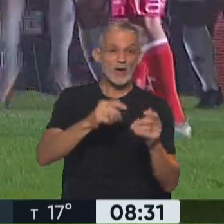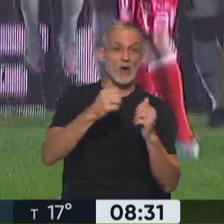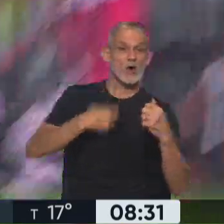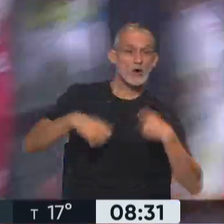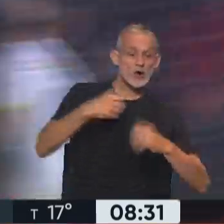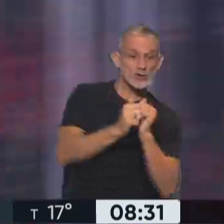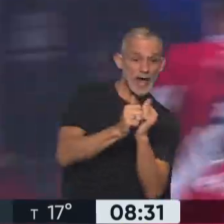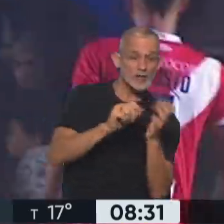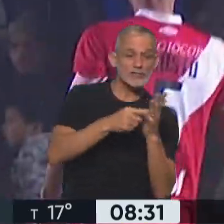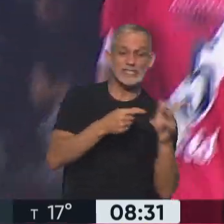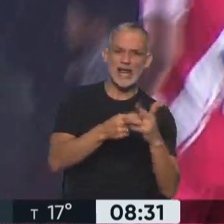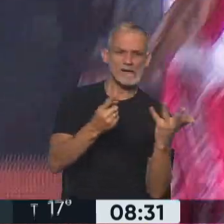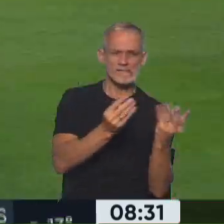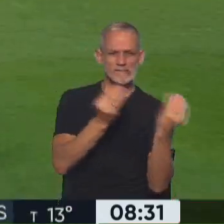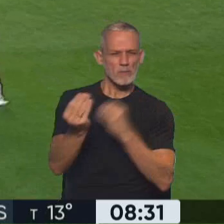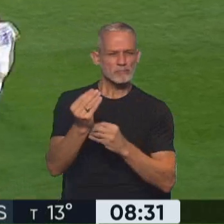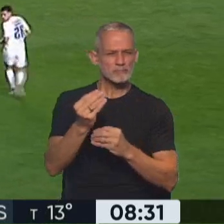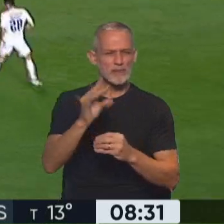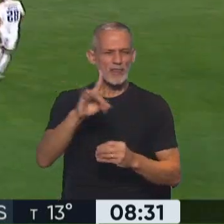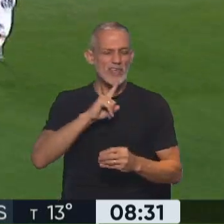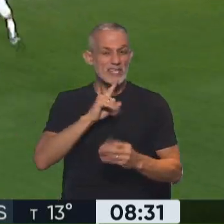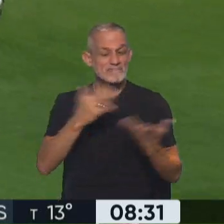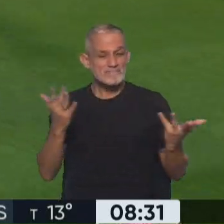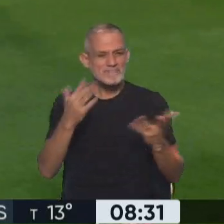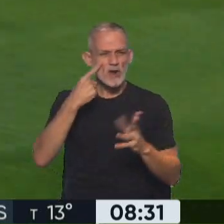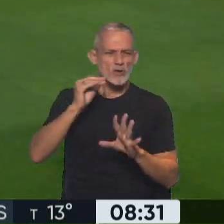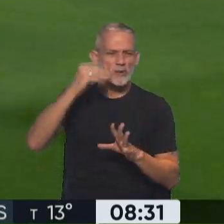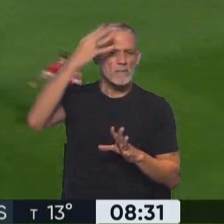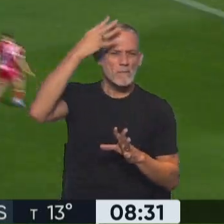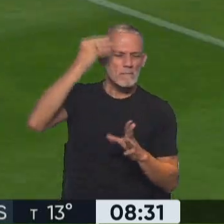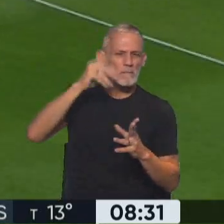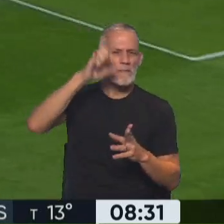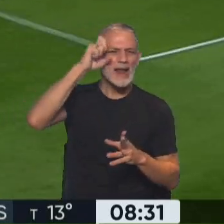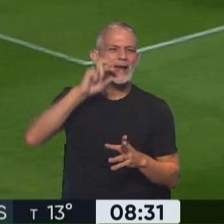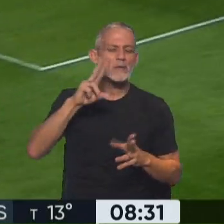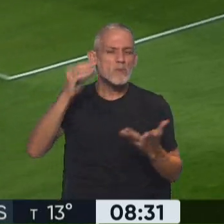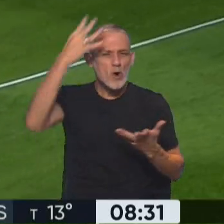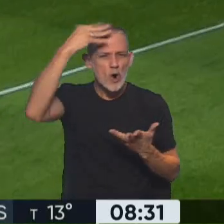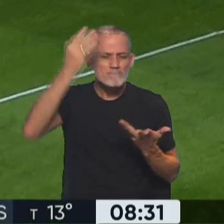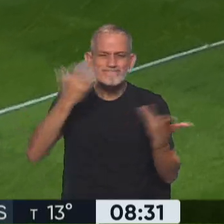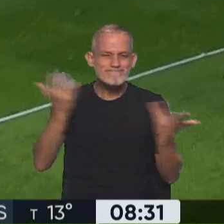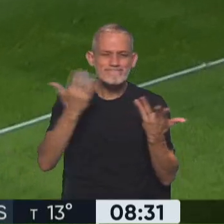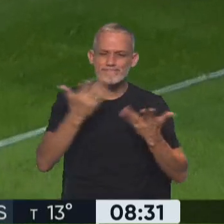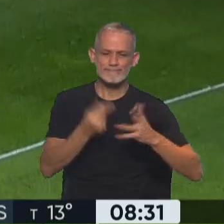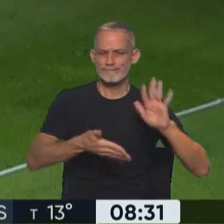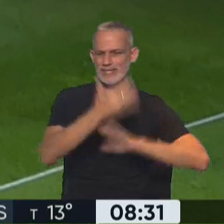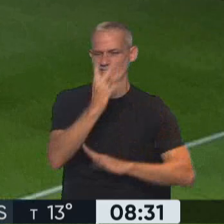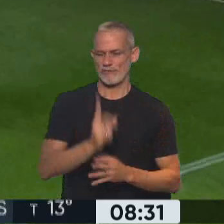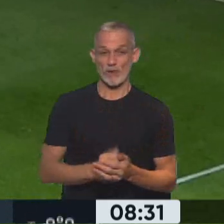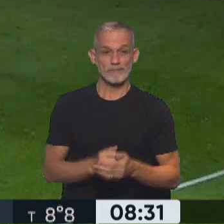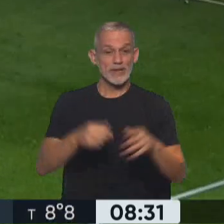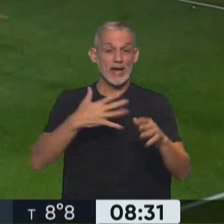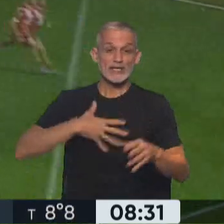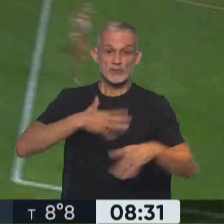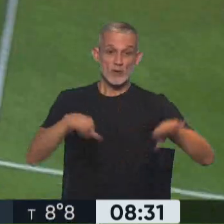sea una alternativa como entrenador. También trata de convencer a Martín Palermo, que no le llegaron los refuerzos y demás, por eso dio el portazo. El empate de